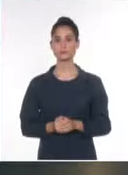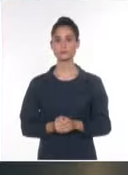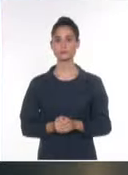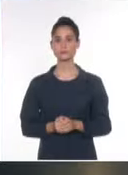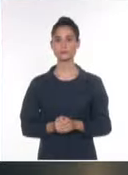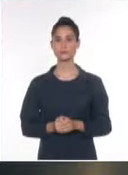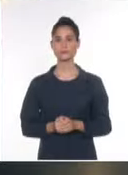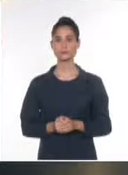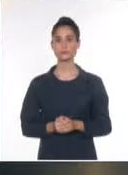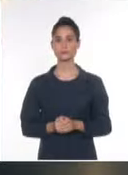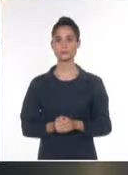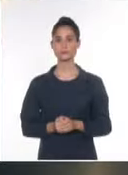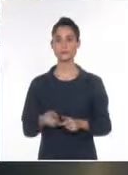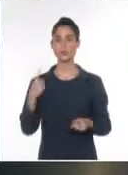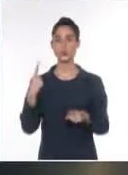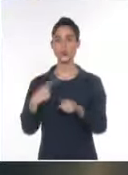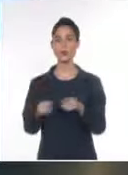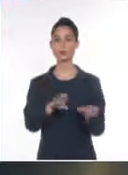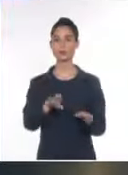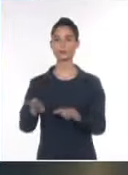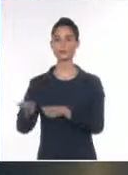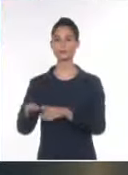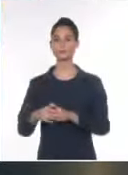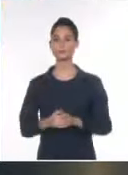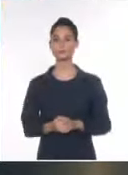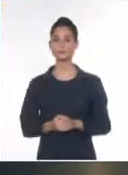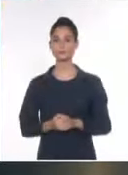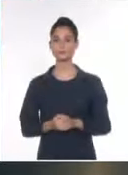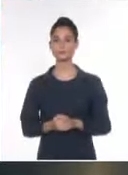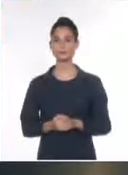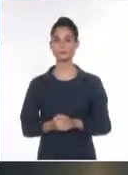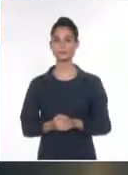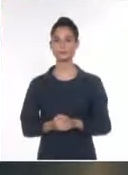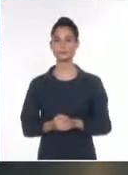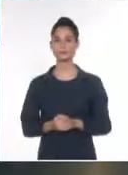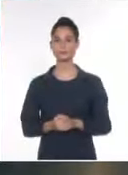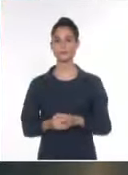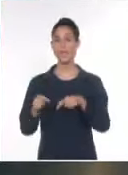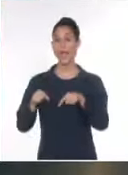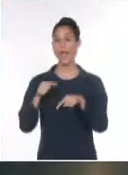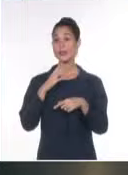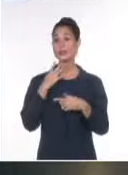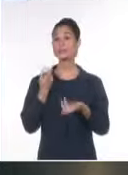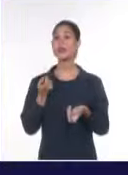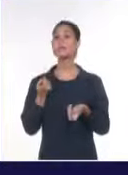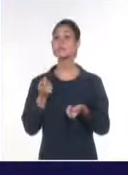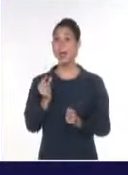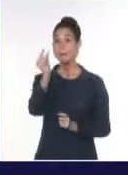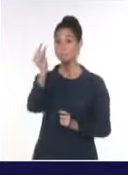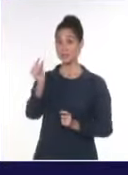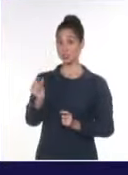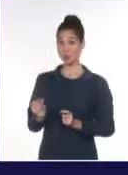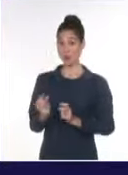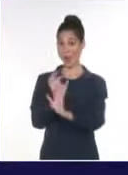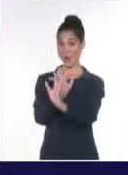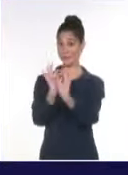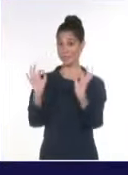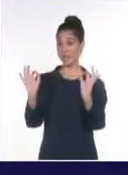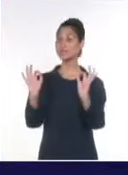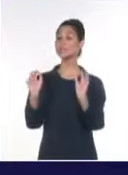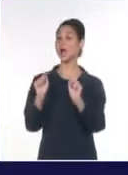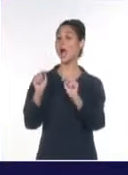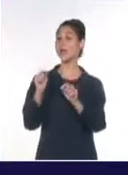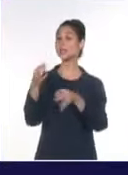Y de los hechos a su análisis y la puesta en contexto, ya está junto a nosotros el analista Oliver Zamora Oria, quien nos